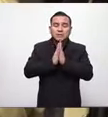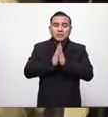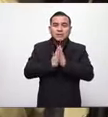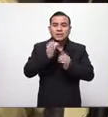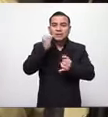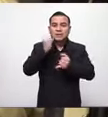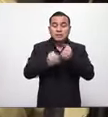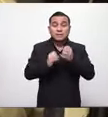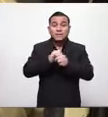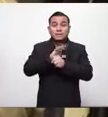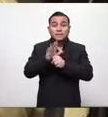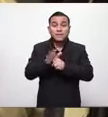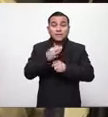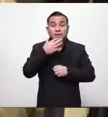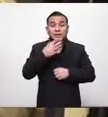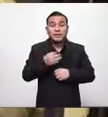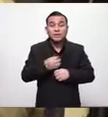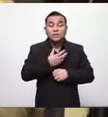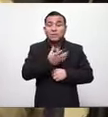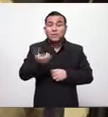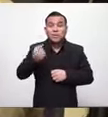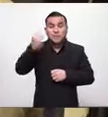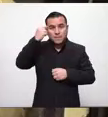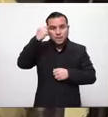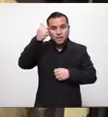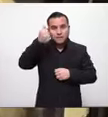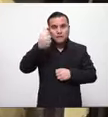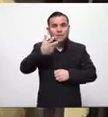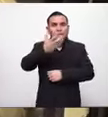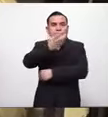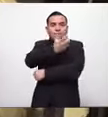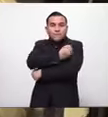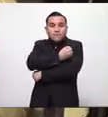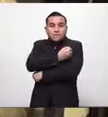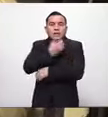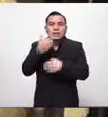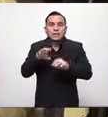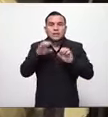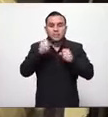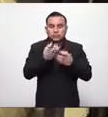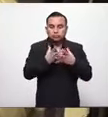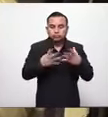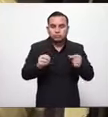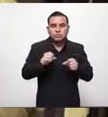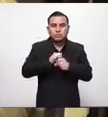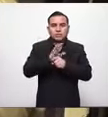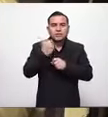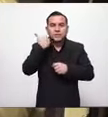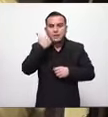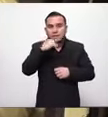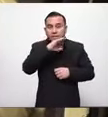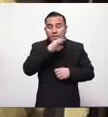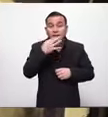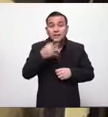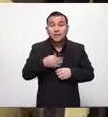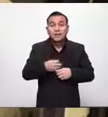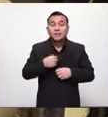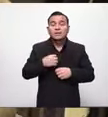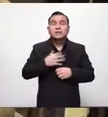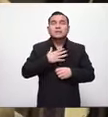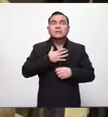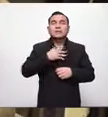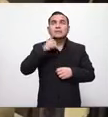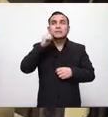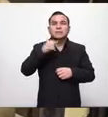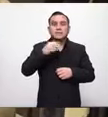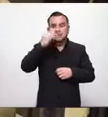virus señor jesús ilumina esa vacuna que venga ya padre celestial todo esto te lo pido en el